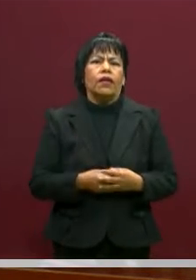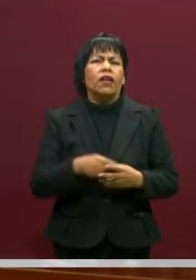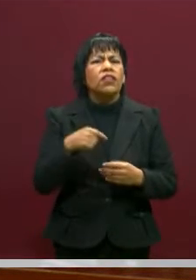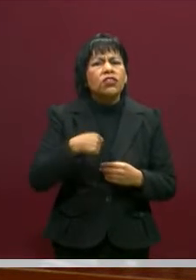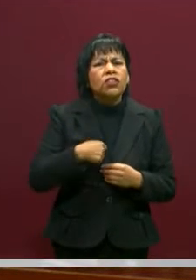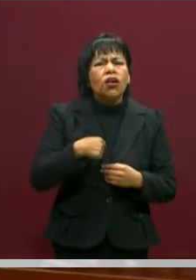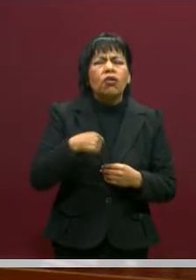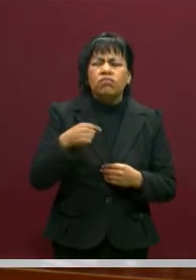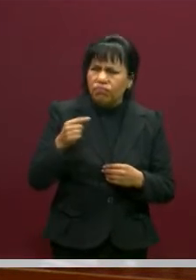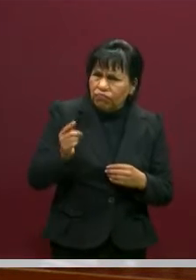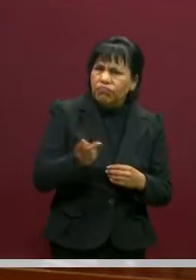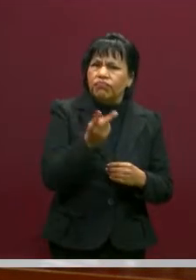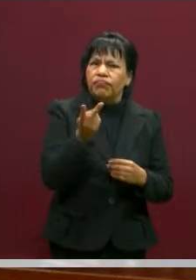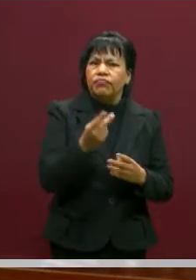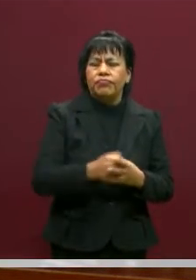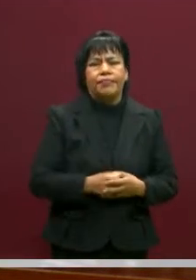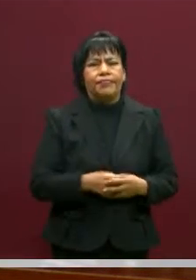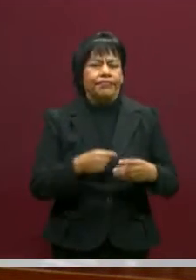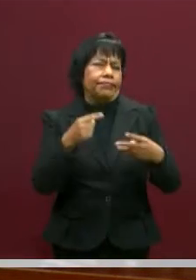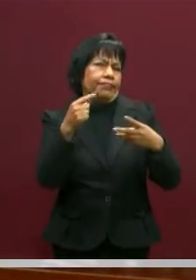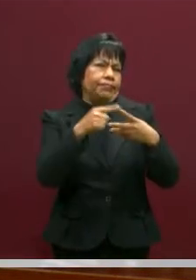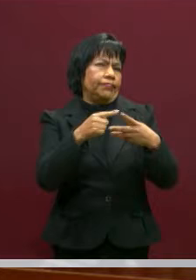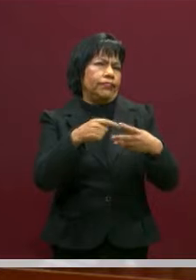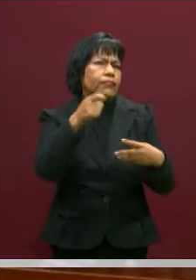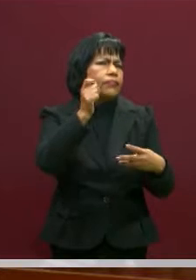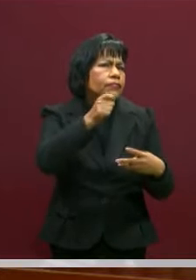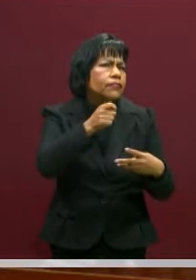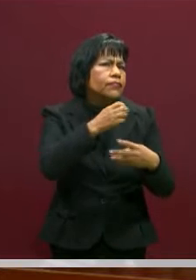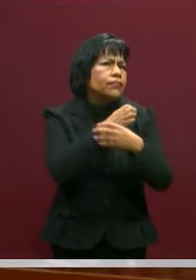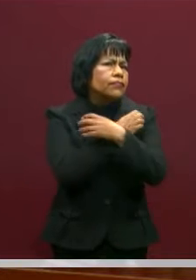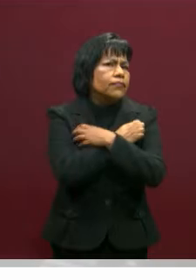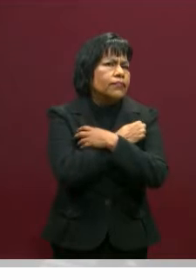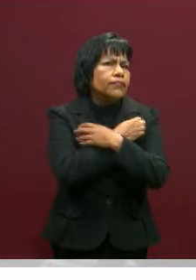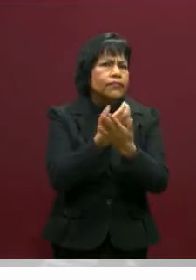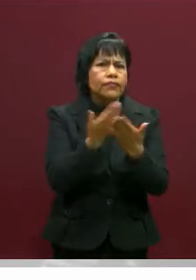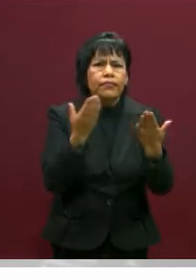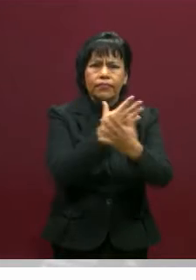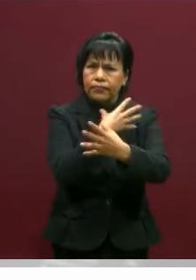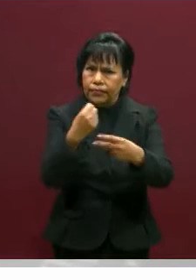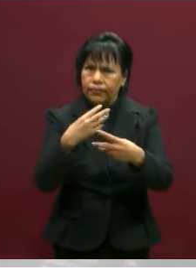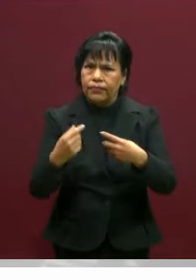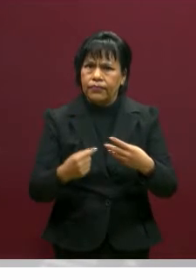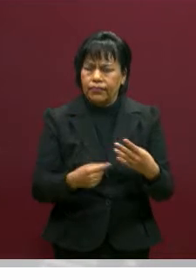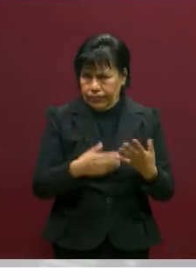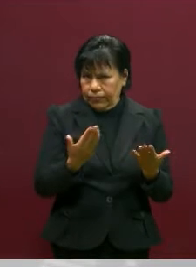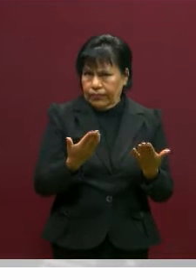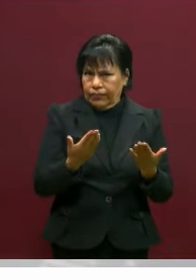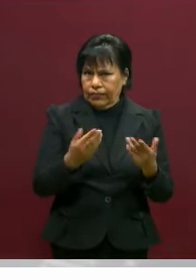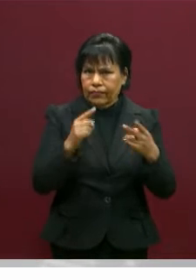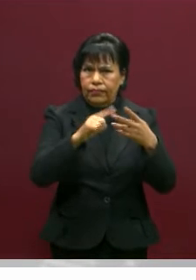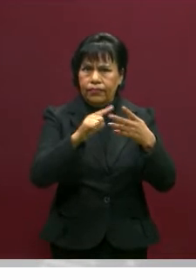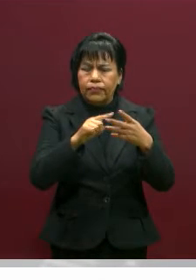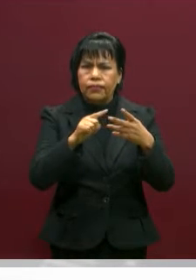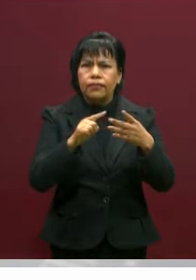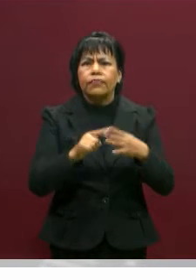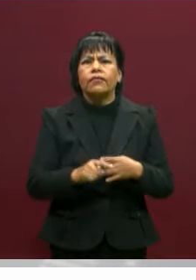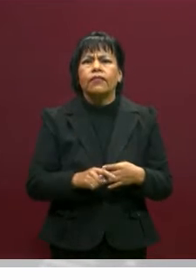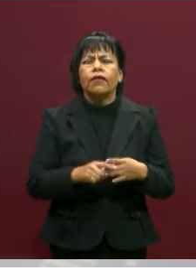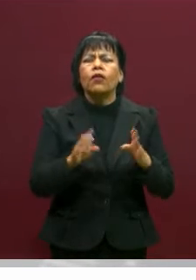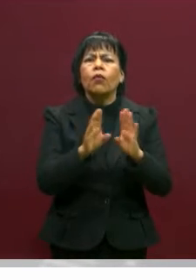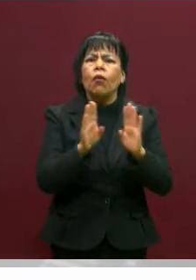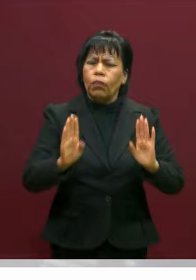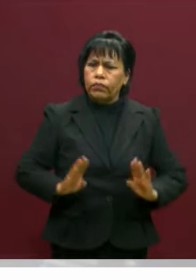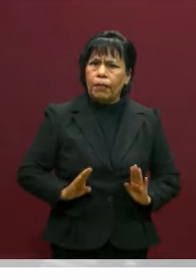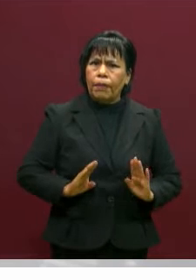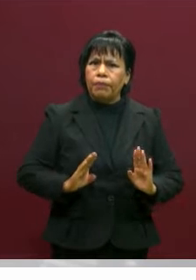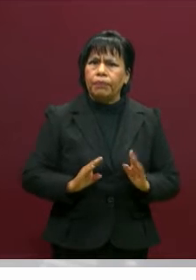preguntas. ¿Qué significa educar en tiempos de pandemia? ¿Cómo tendría que ser mi actuar de